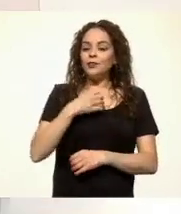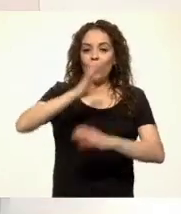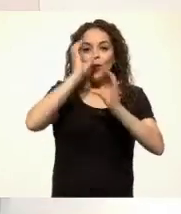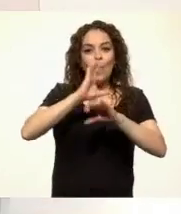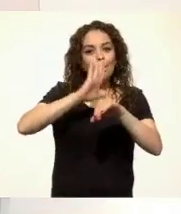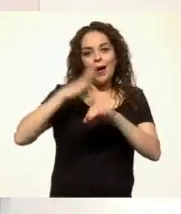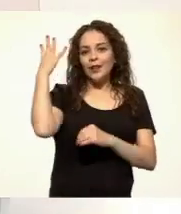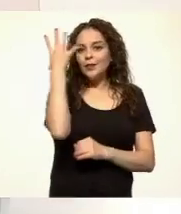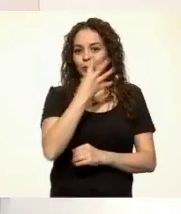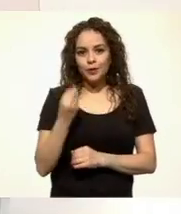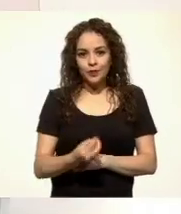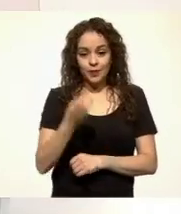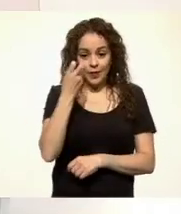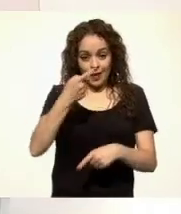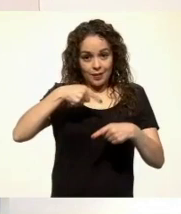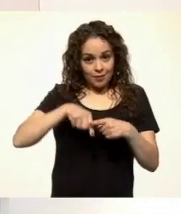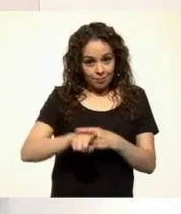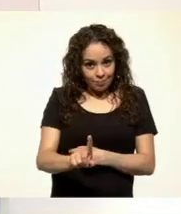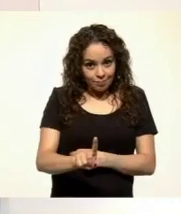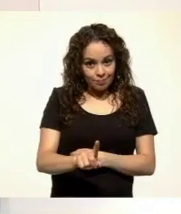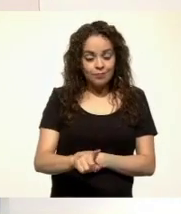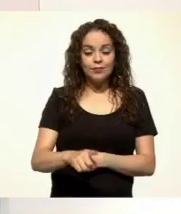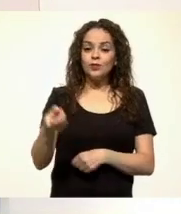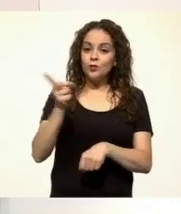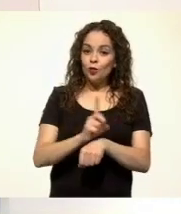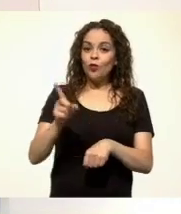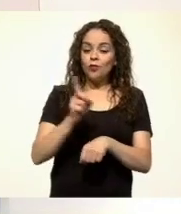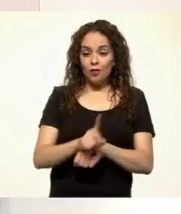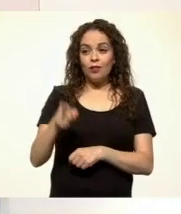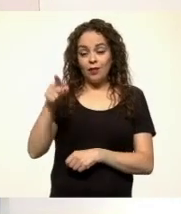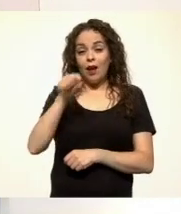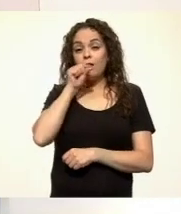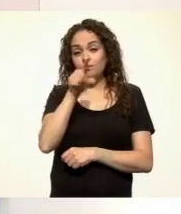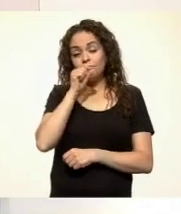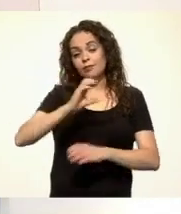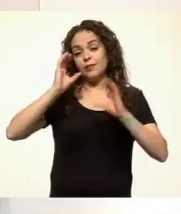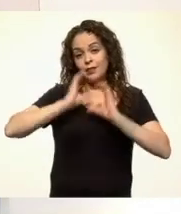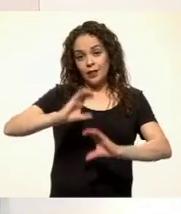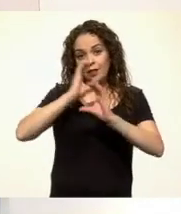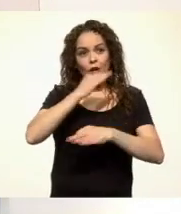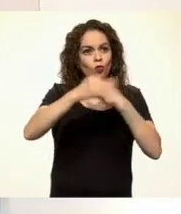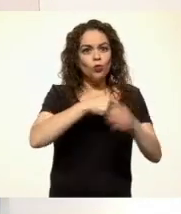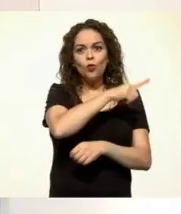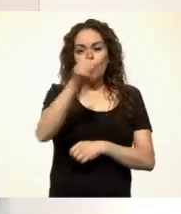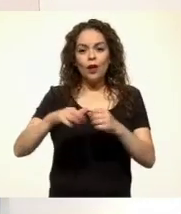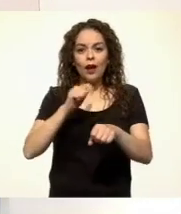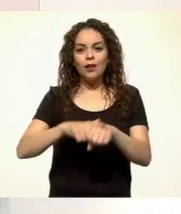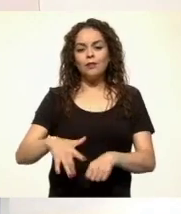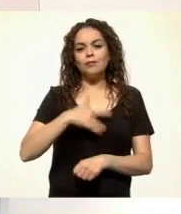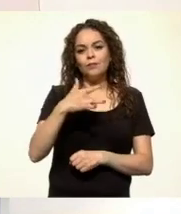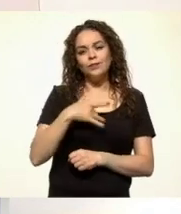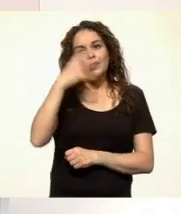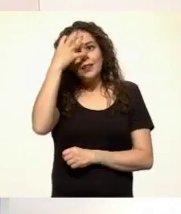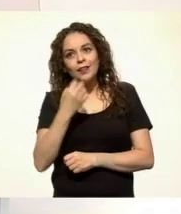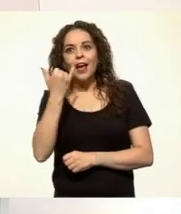Desde entonces, su canto logra que los pájaros se sientan tristes y felices al mismo tiempo. Por